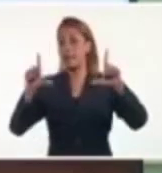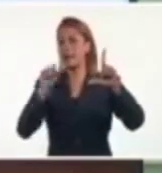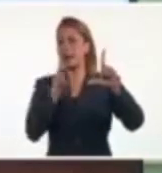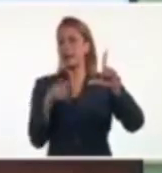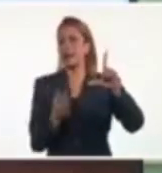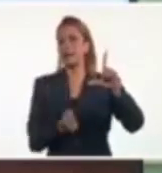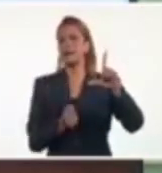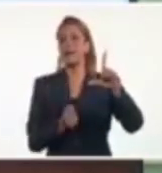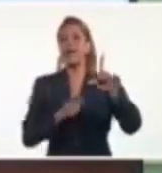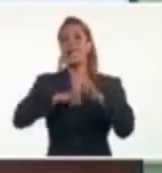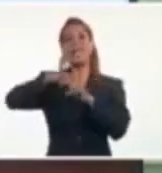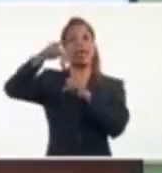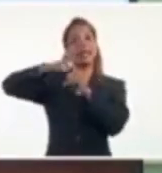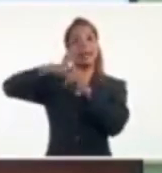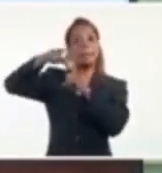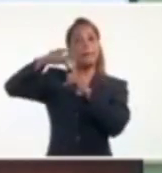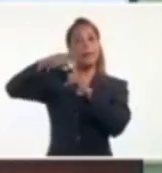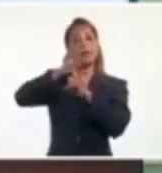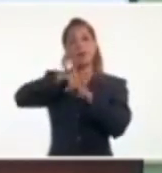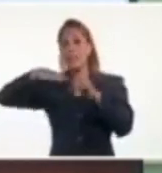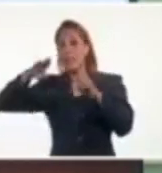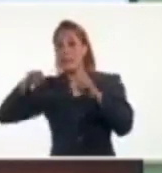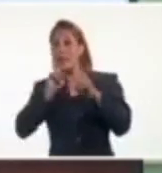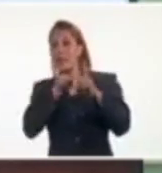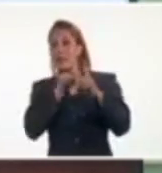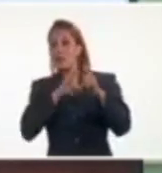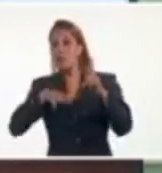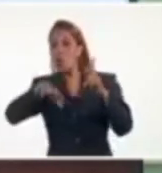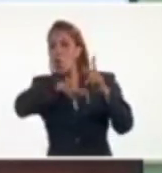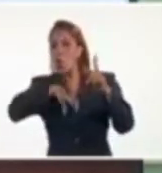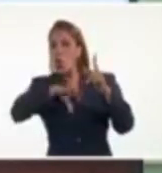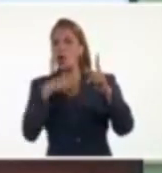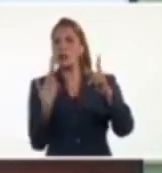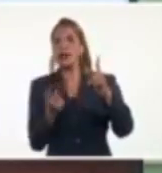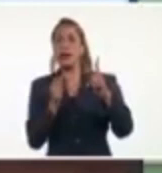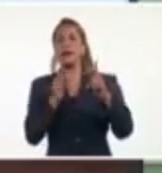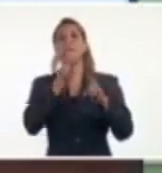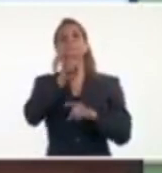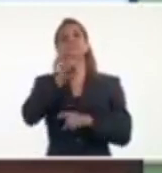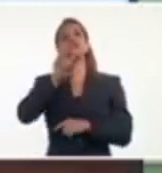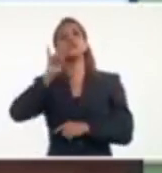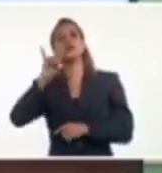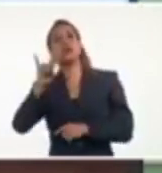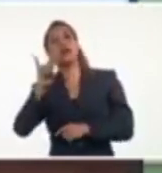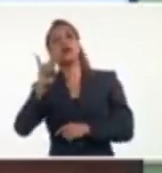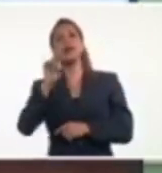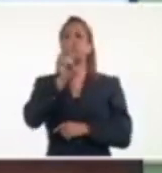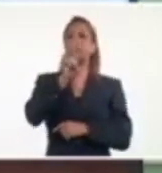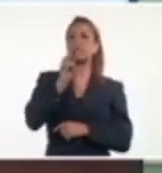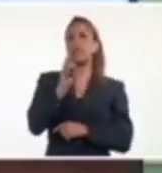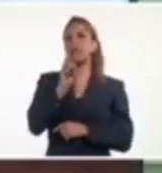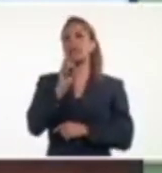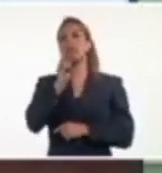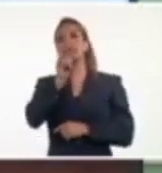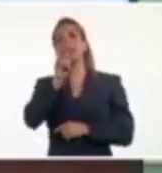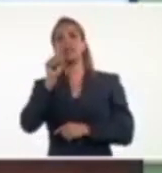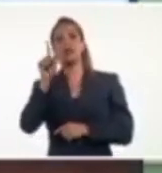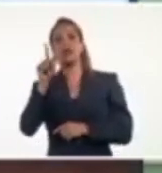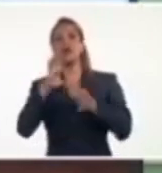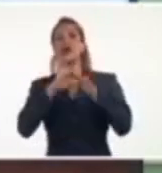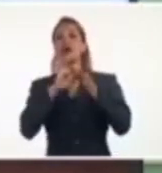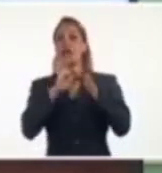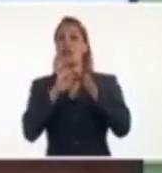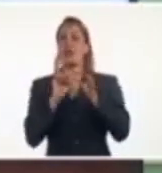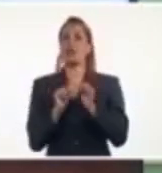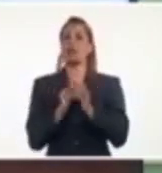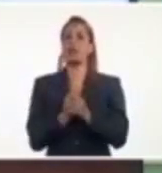la temperatura del mar en ese lugar está 29, 30, 31 grados Celsius. Por